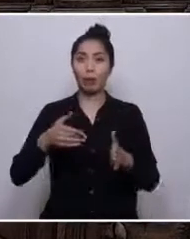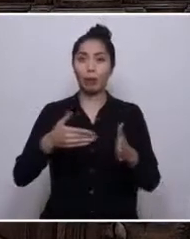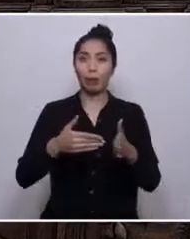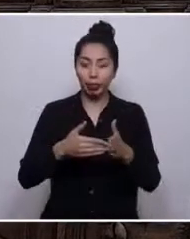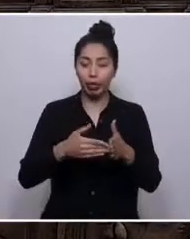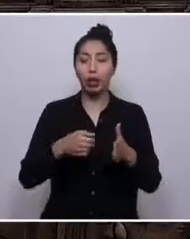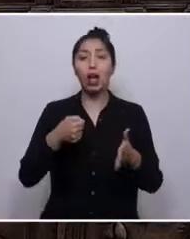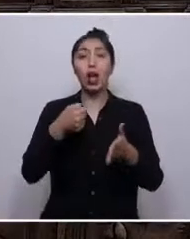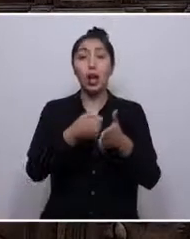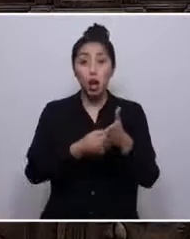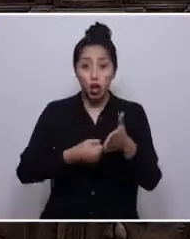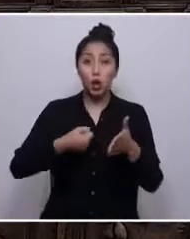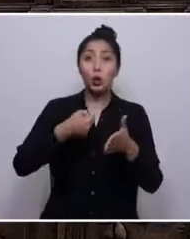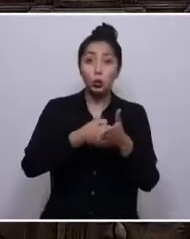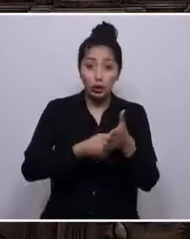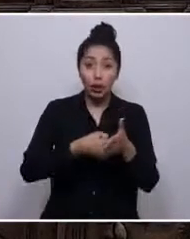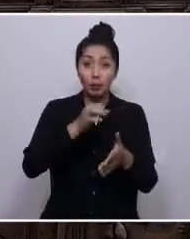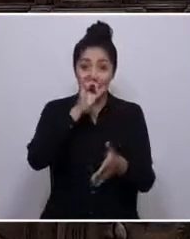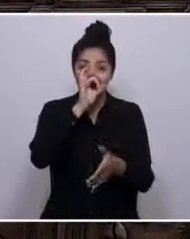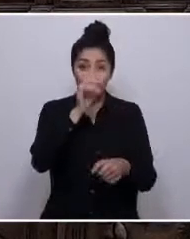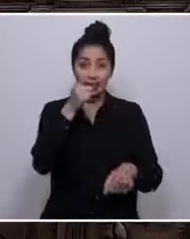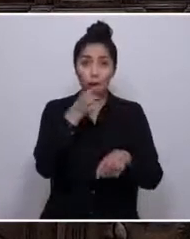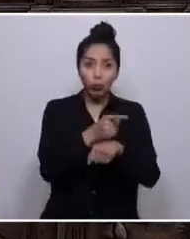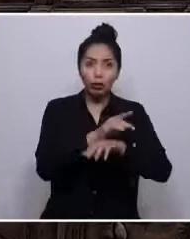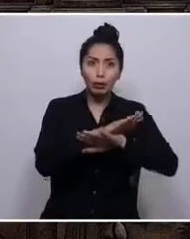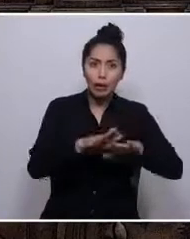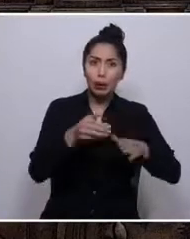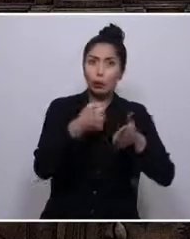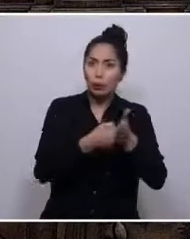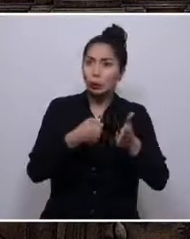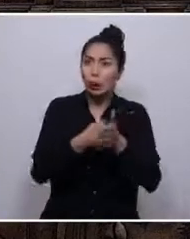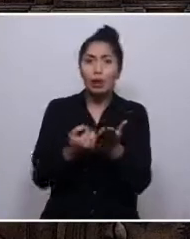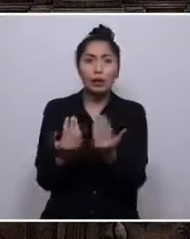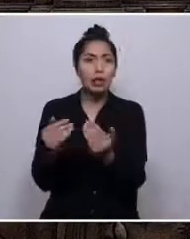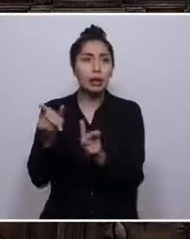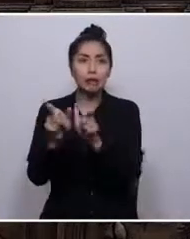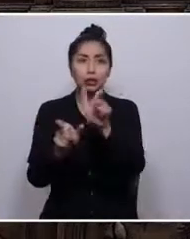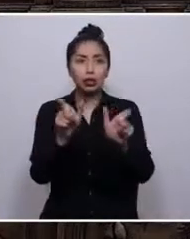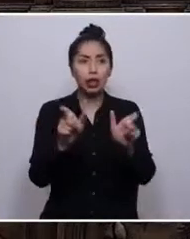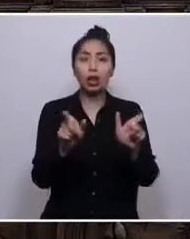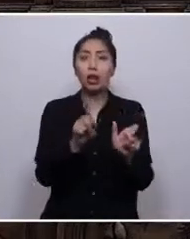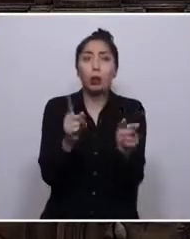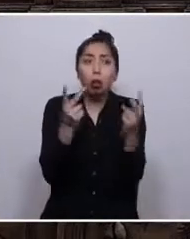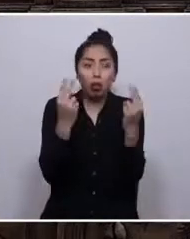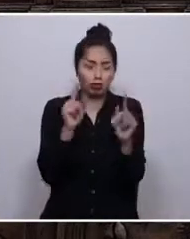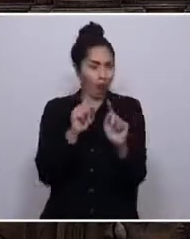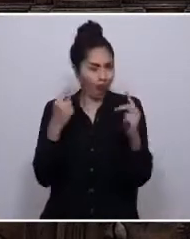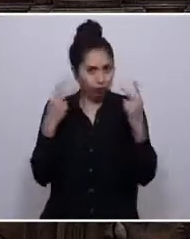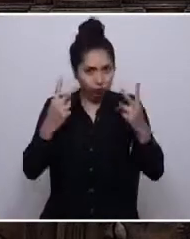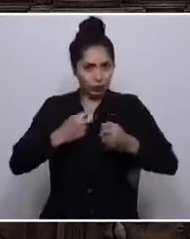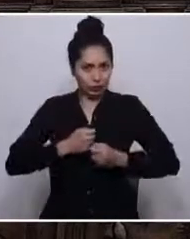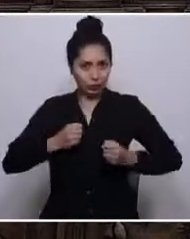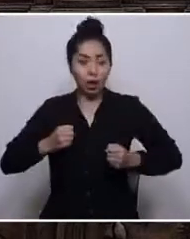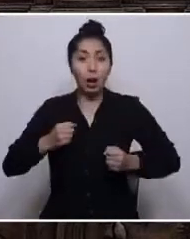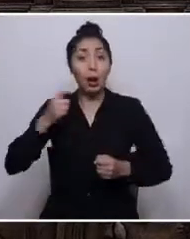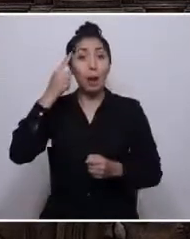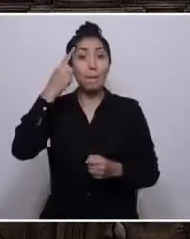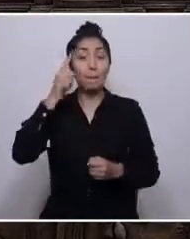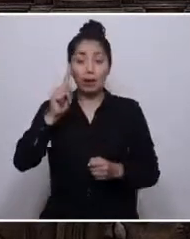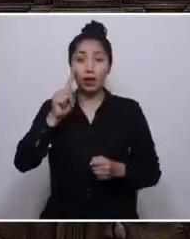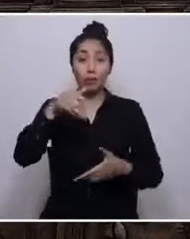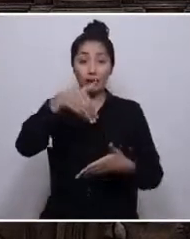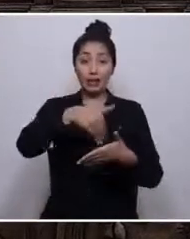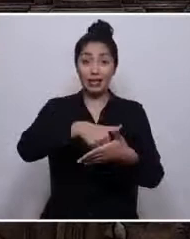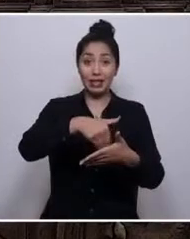con la dictadura cívico-militar requirió el heroísmo de un pueblo que no se dejó avasallar. Sin embargo, el triunfo en el plebiscito del